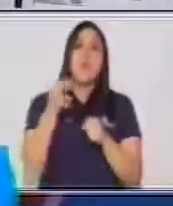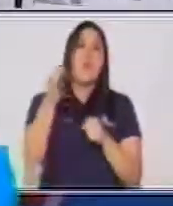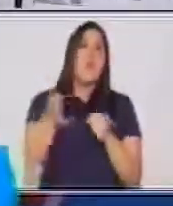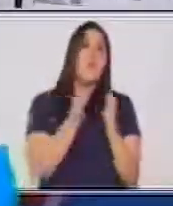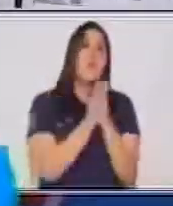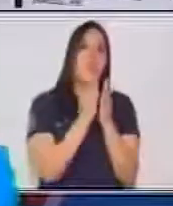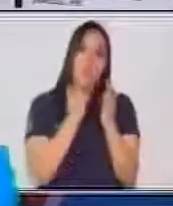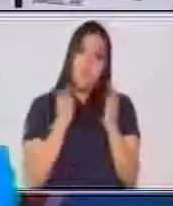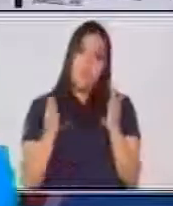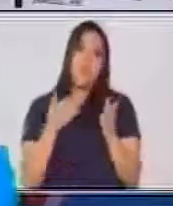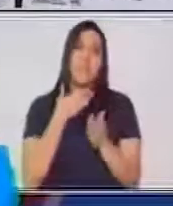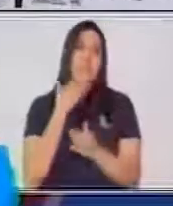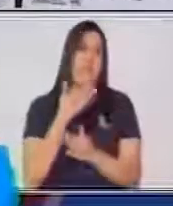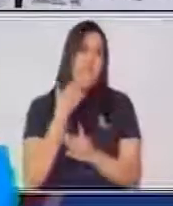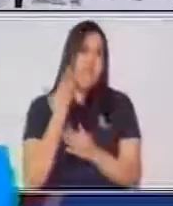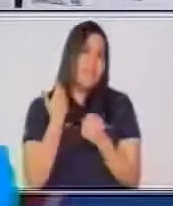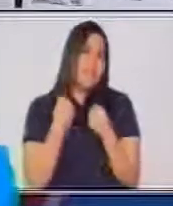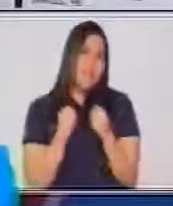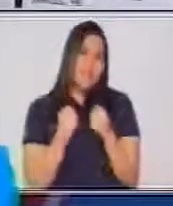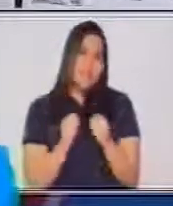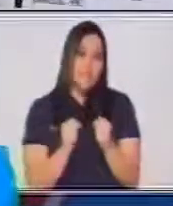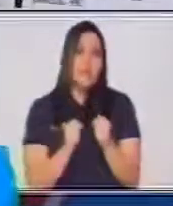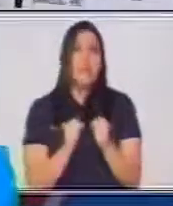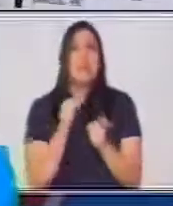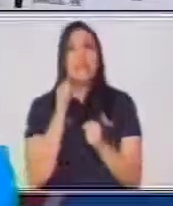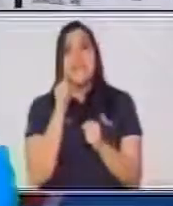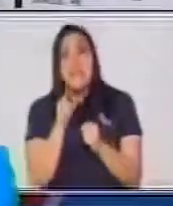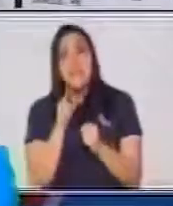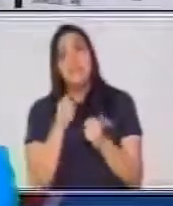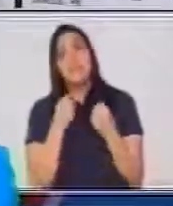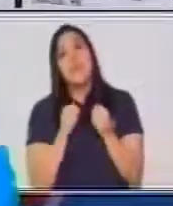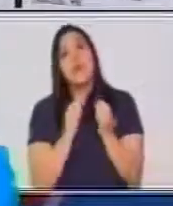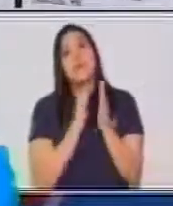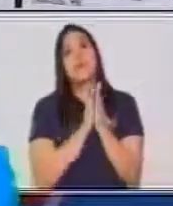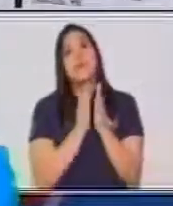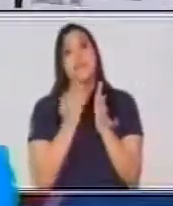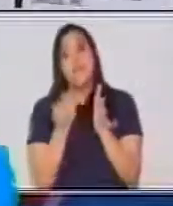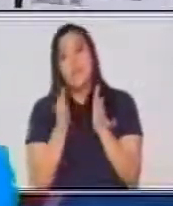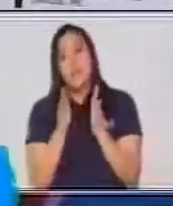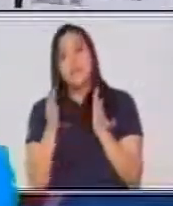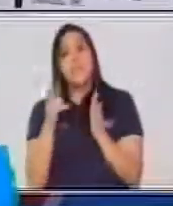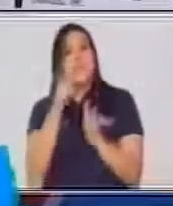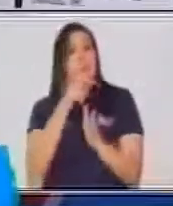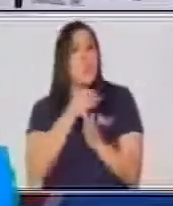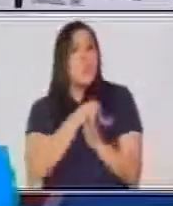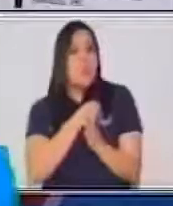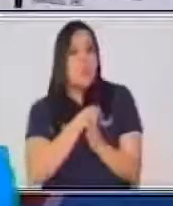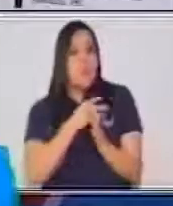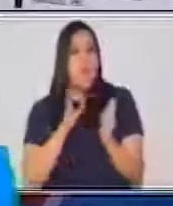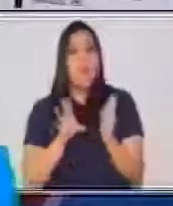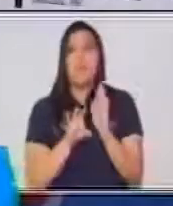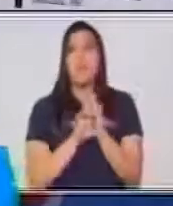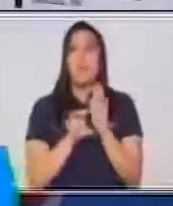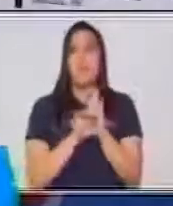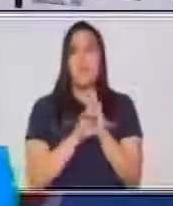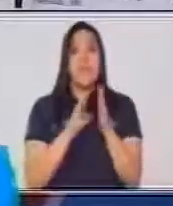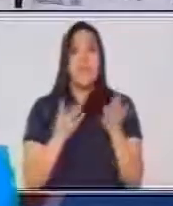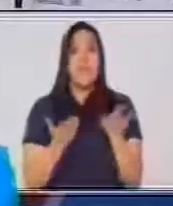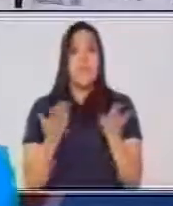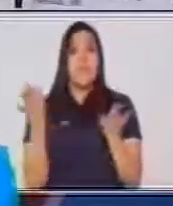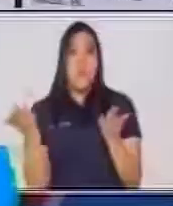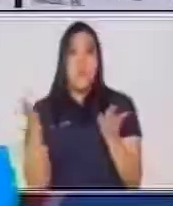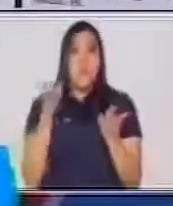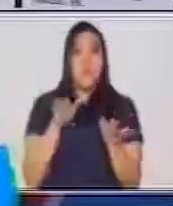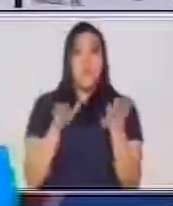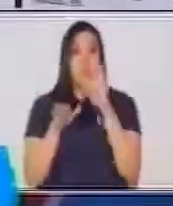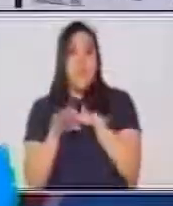fácil para ti y que puedas elaborarlo utilizando los dobleces que tú quieras, ya sea el doblado o el plegado